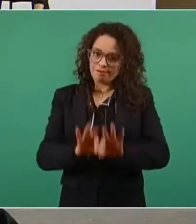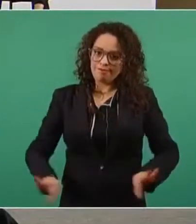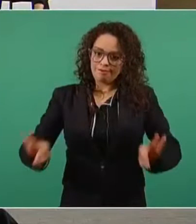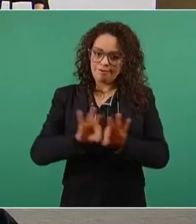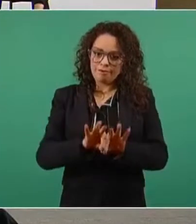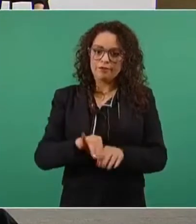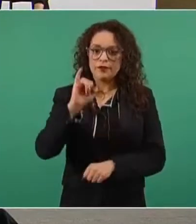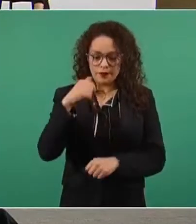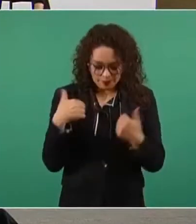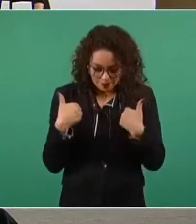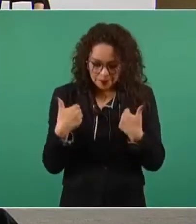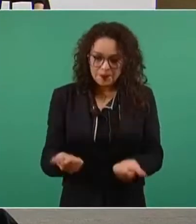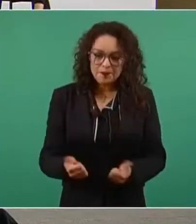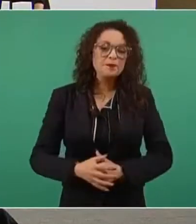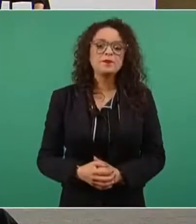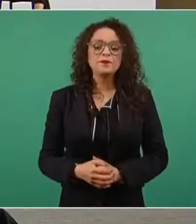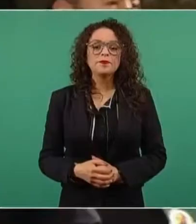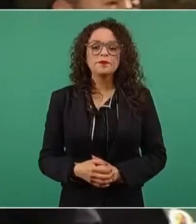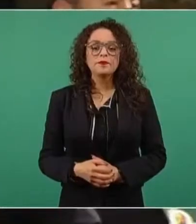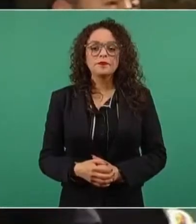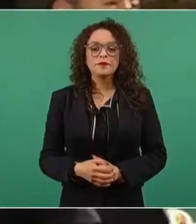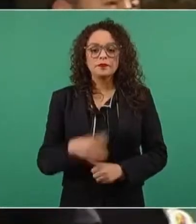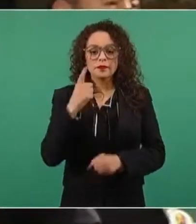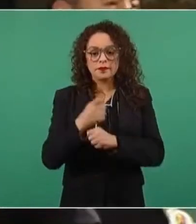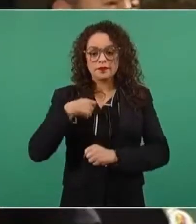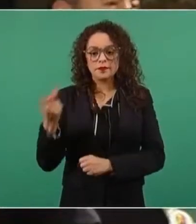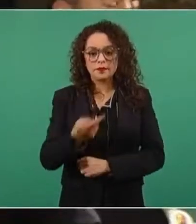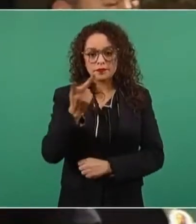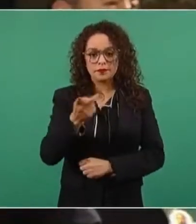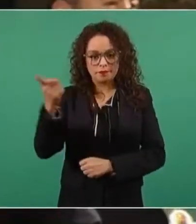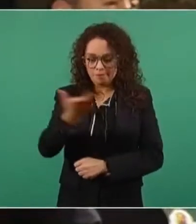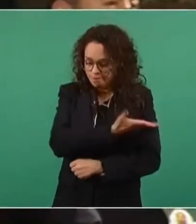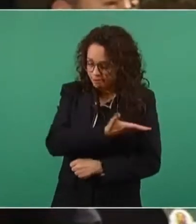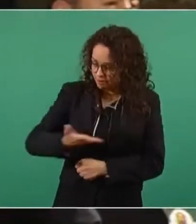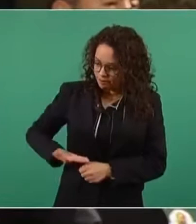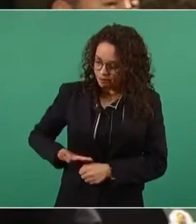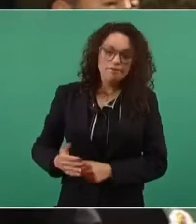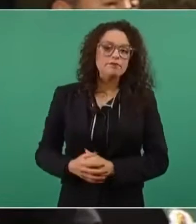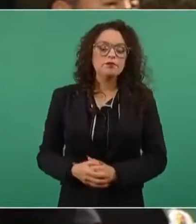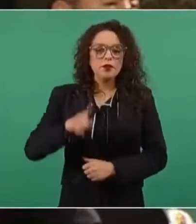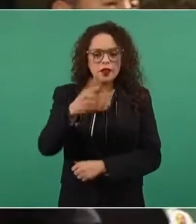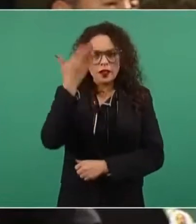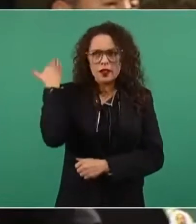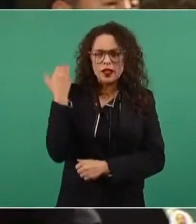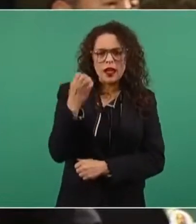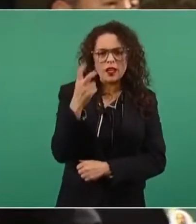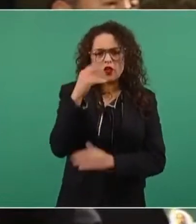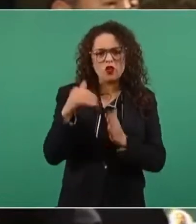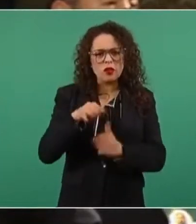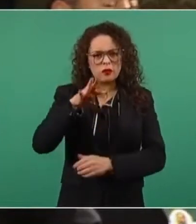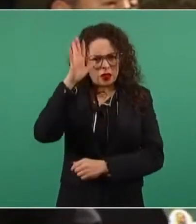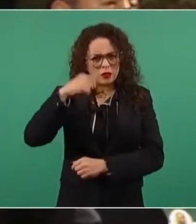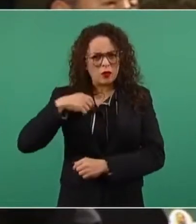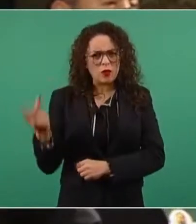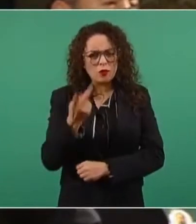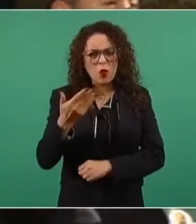Yo la entrego. Mi primera pregunta, jefe del Estado mexicano. Recuerda usted que en enero del 2019 mi pregunta fue